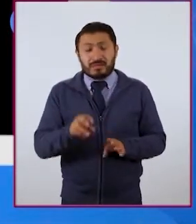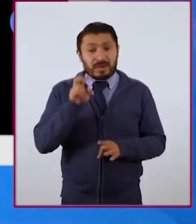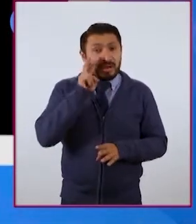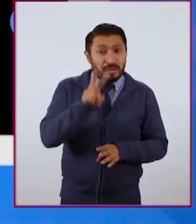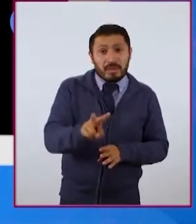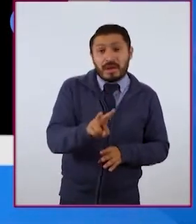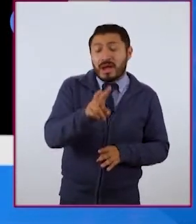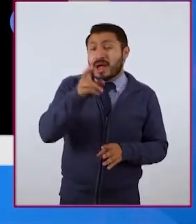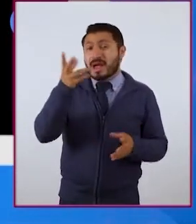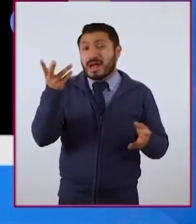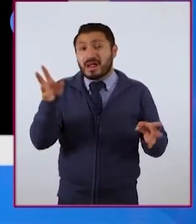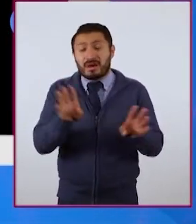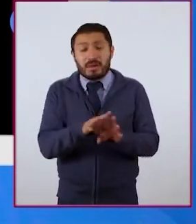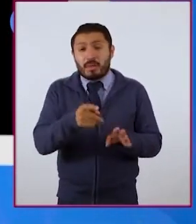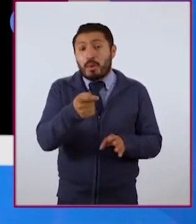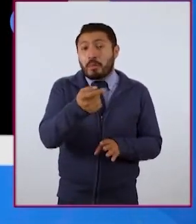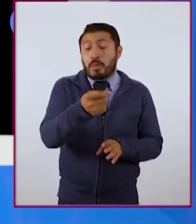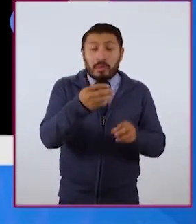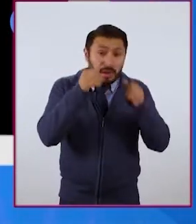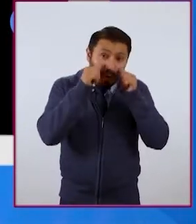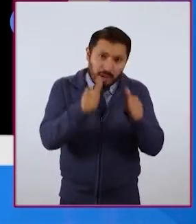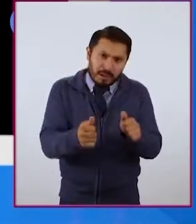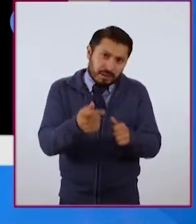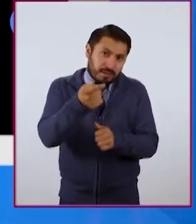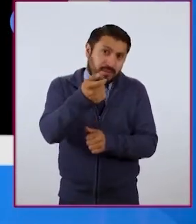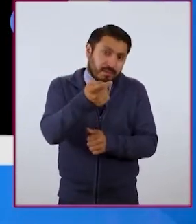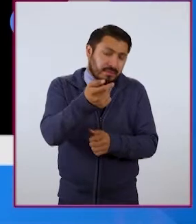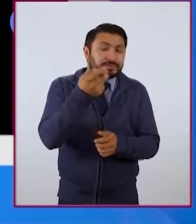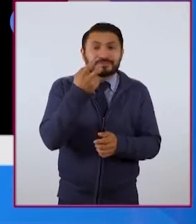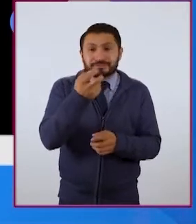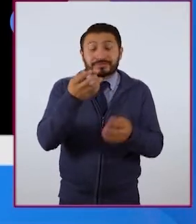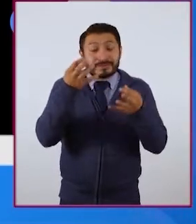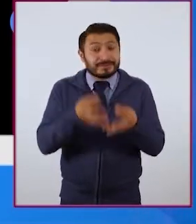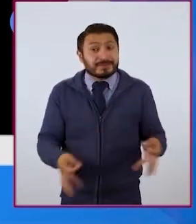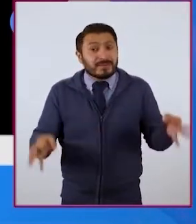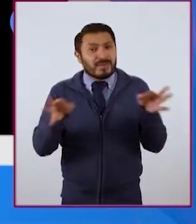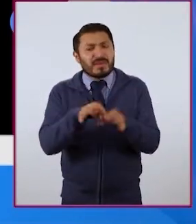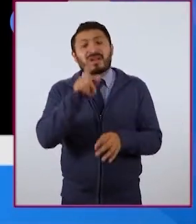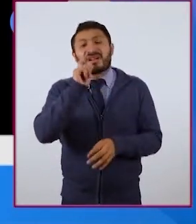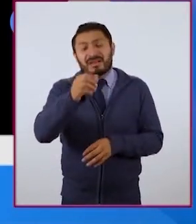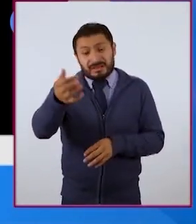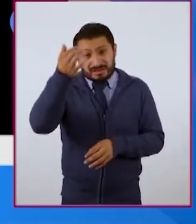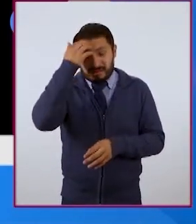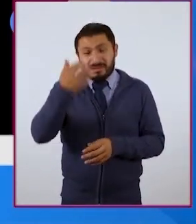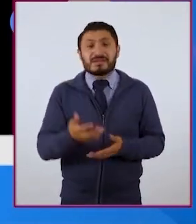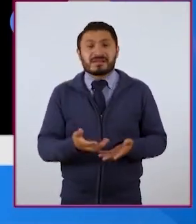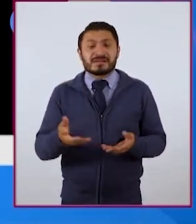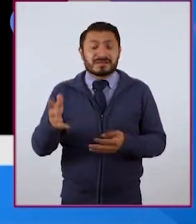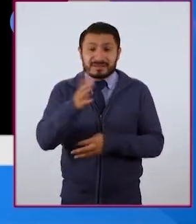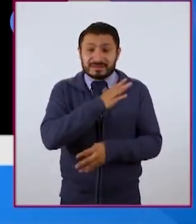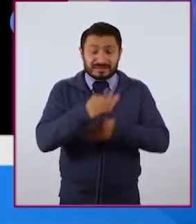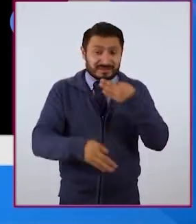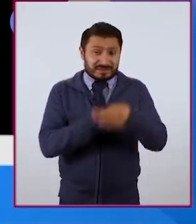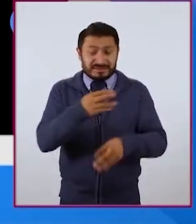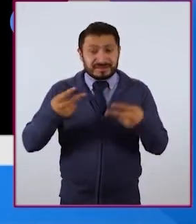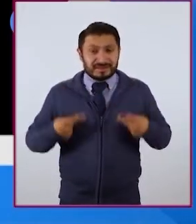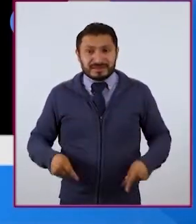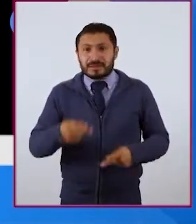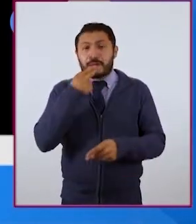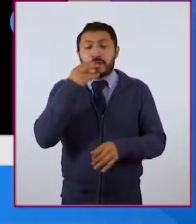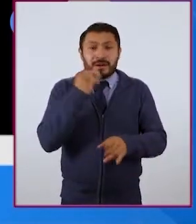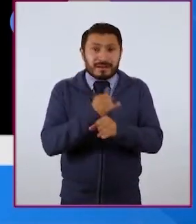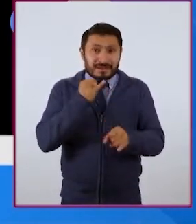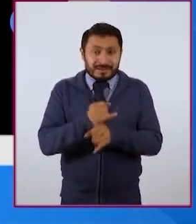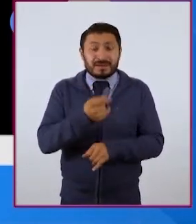una parte del panorama, es solamente un pedacito. Lo importante aquí es conocer no solamente que las personas que usan internet